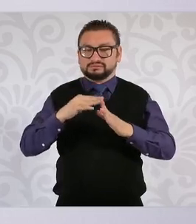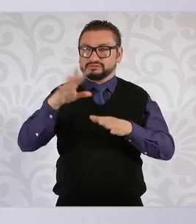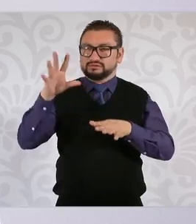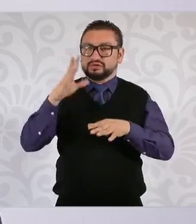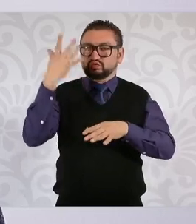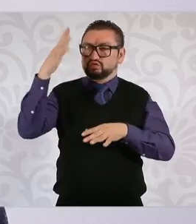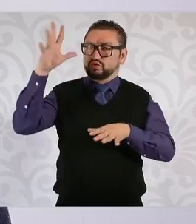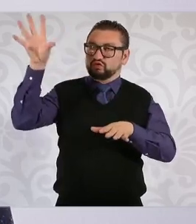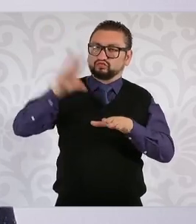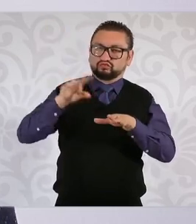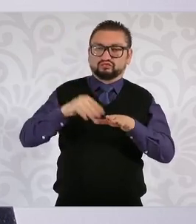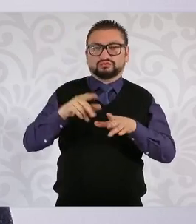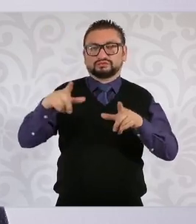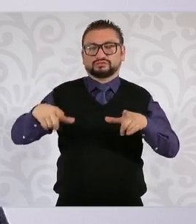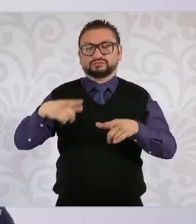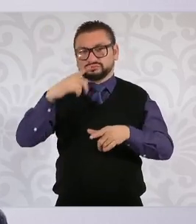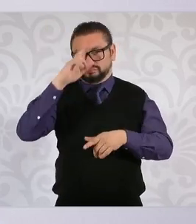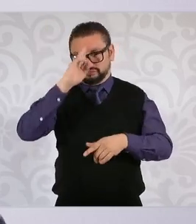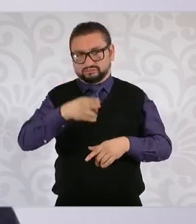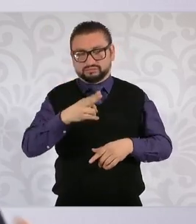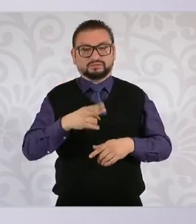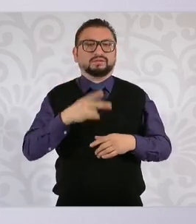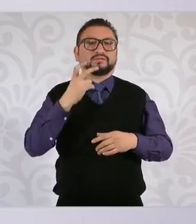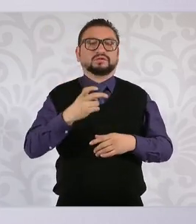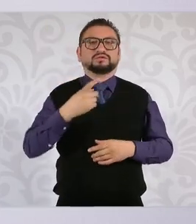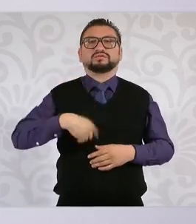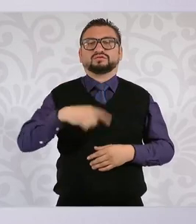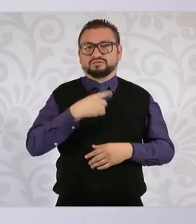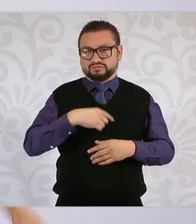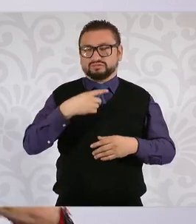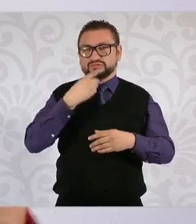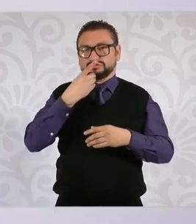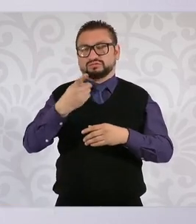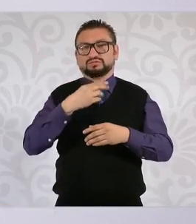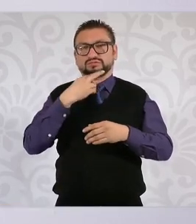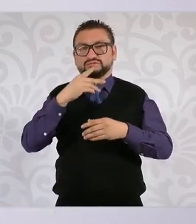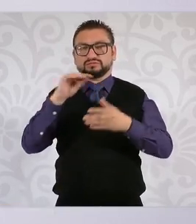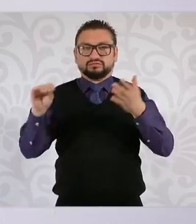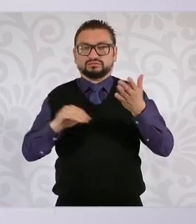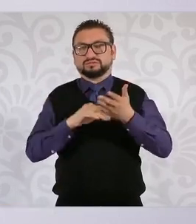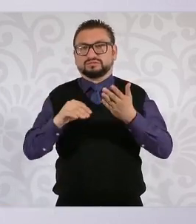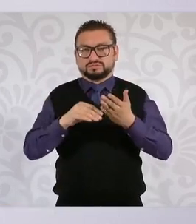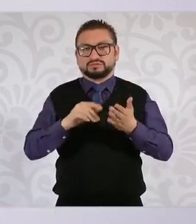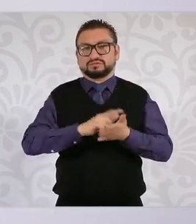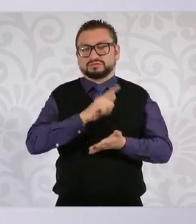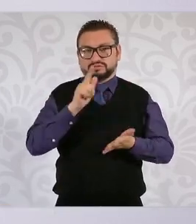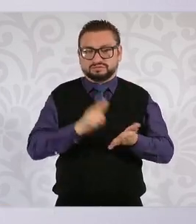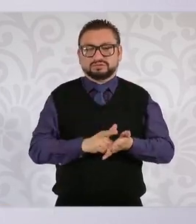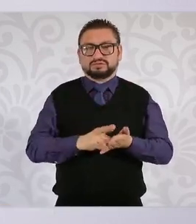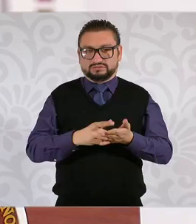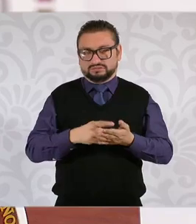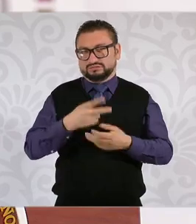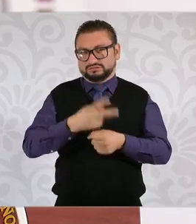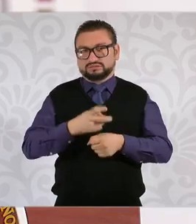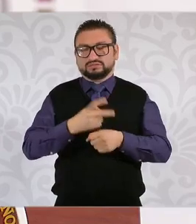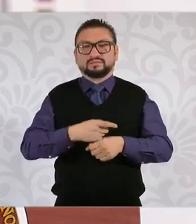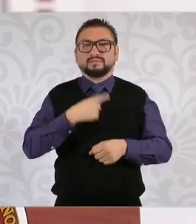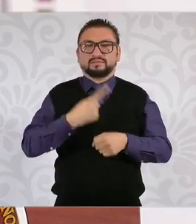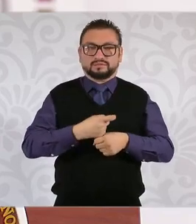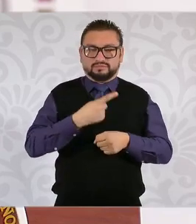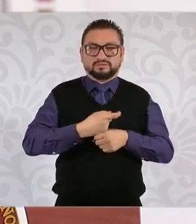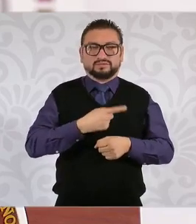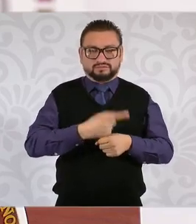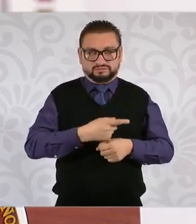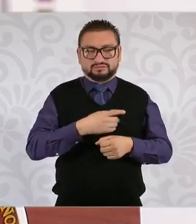Entonces, lo que decidimos es que esa parte quede en la ley secundaria. Queremos la transición energética, queremos más fuentes